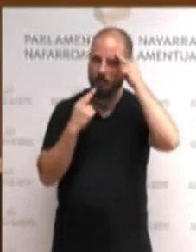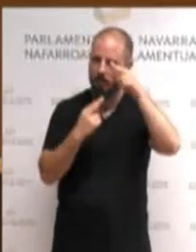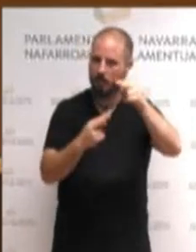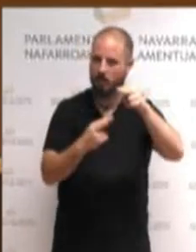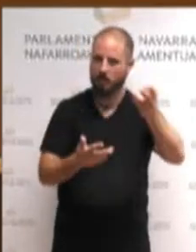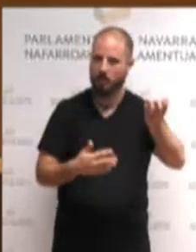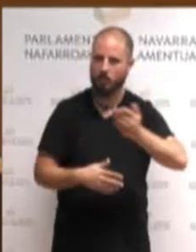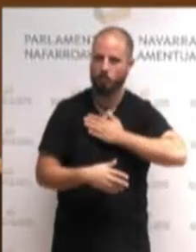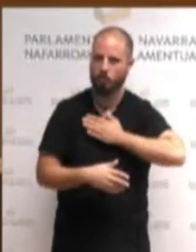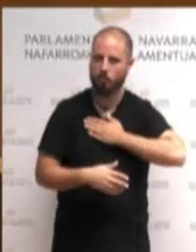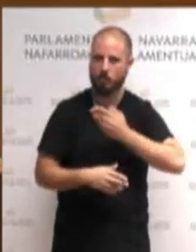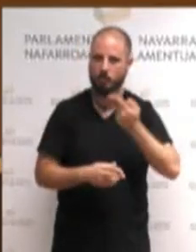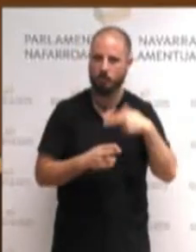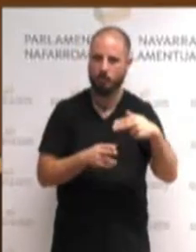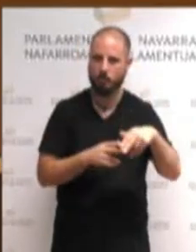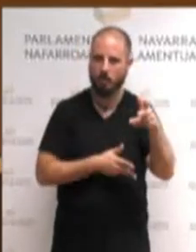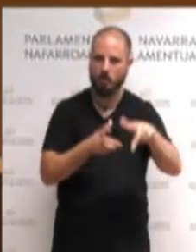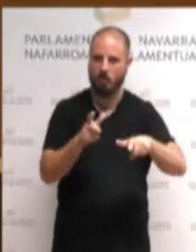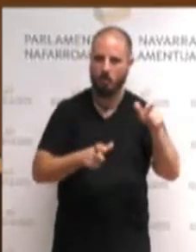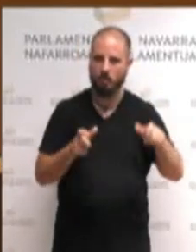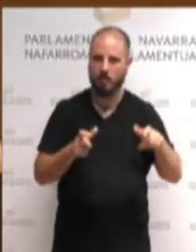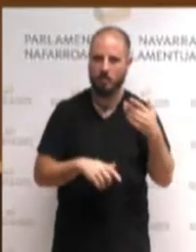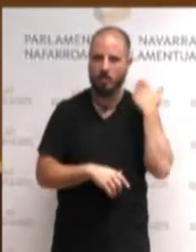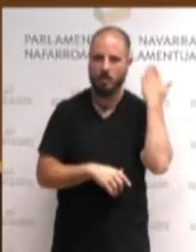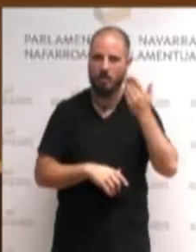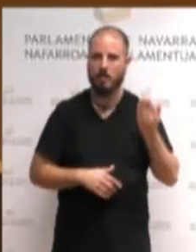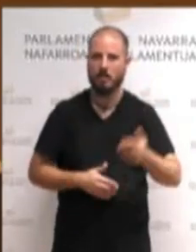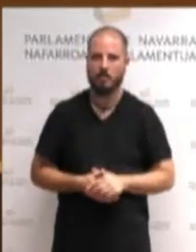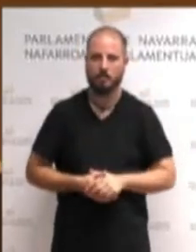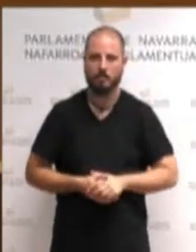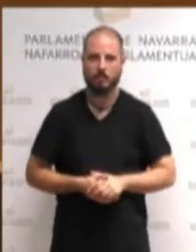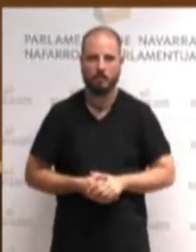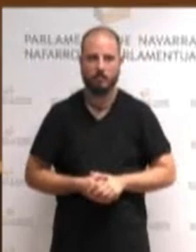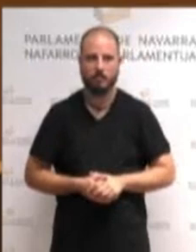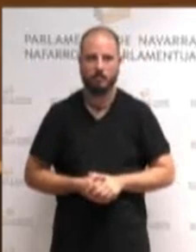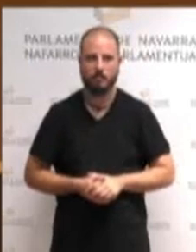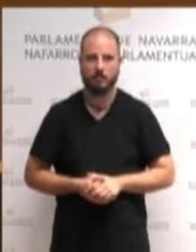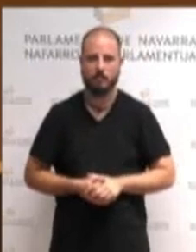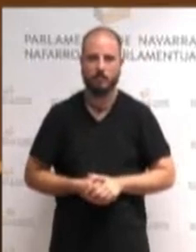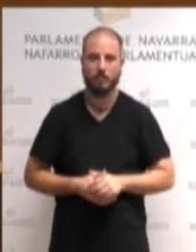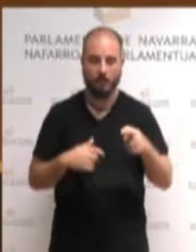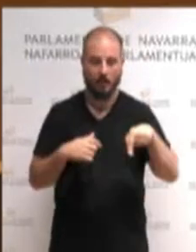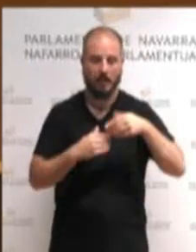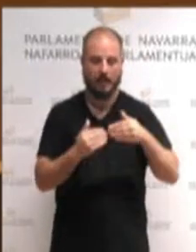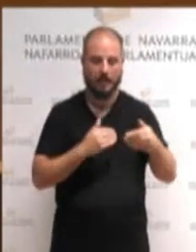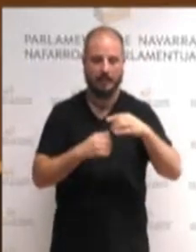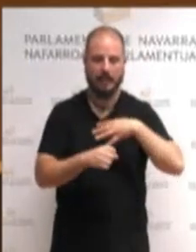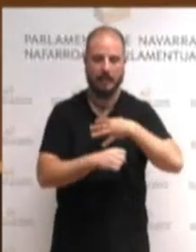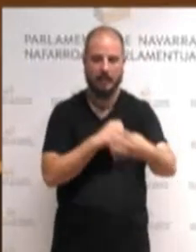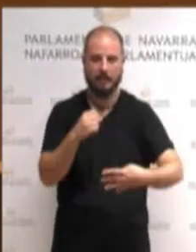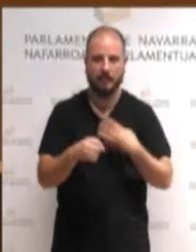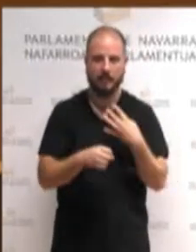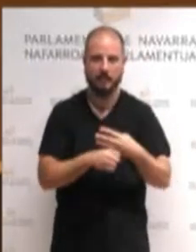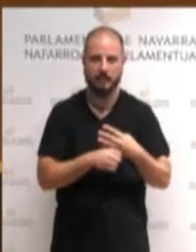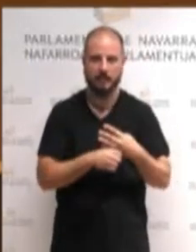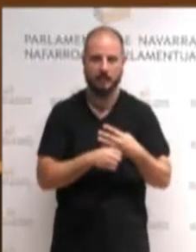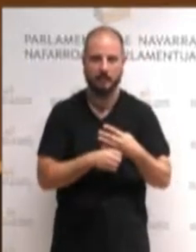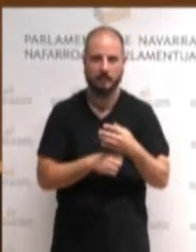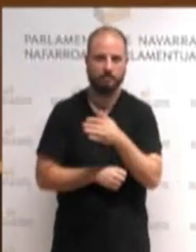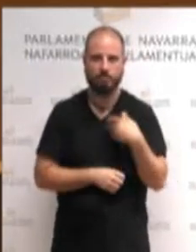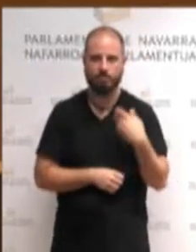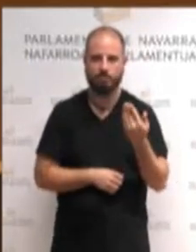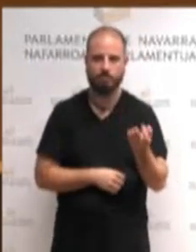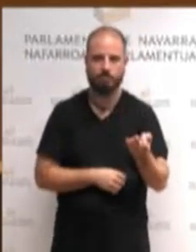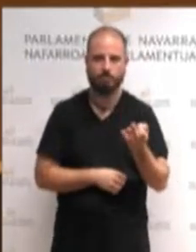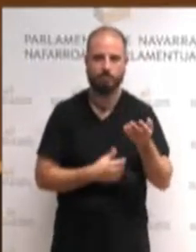legegin txaldia izan behar da. Parlamentu honetan dagoen gehien go, aurrerako jaren ambizio guztia